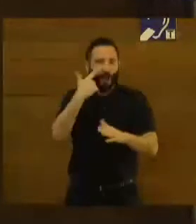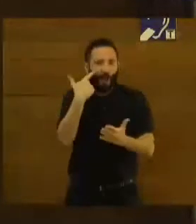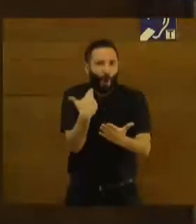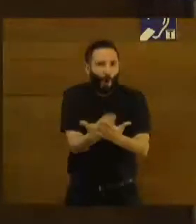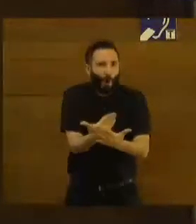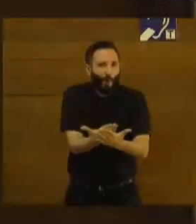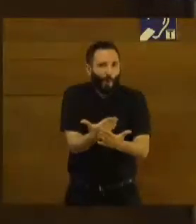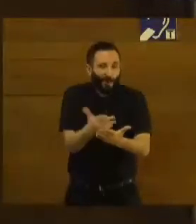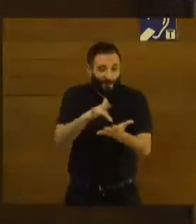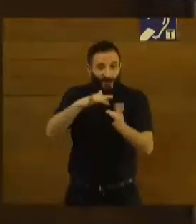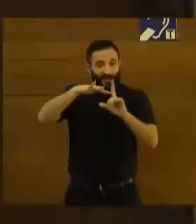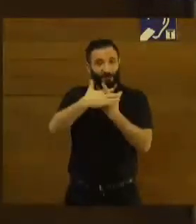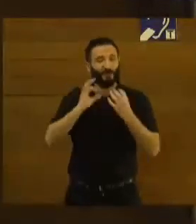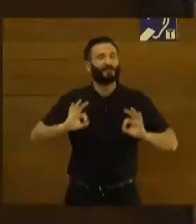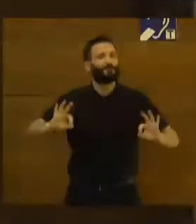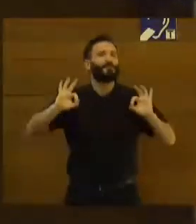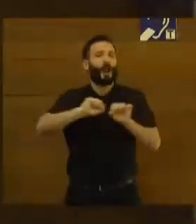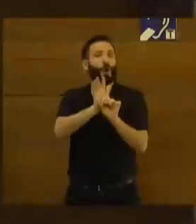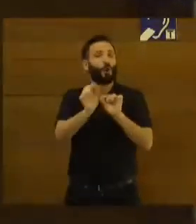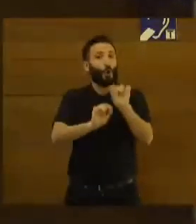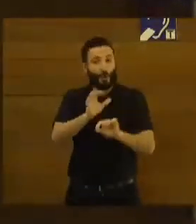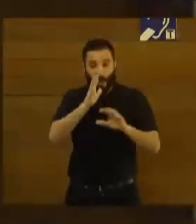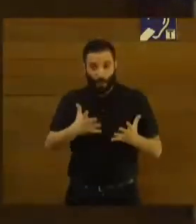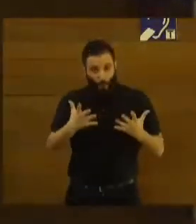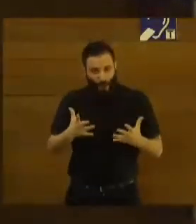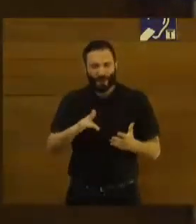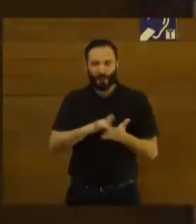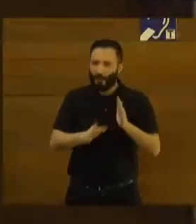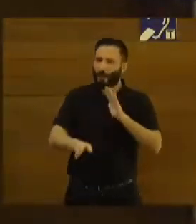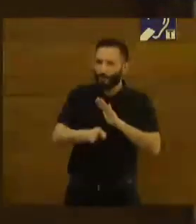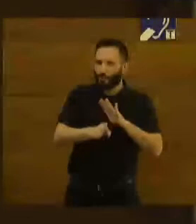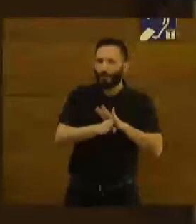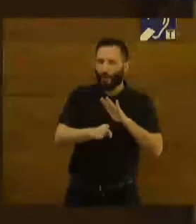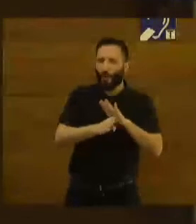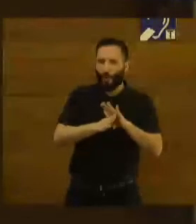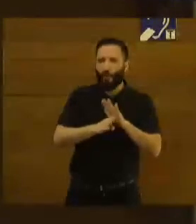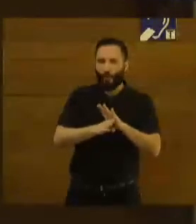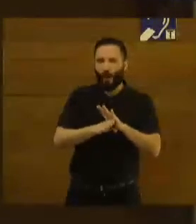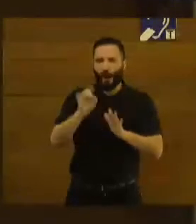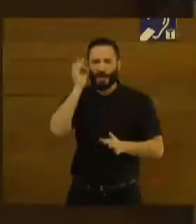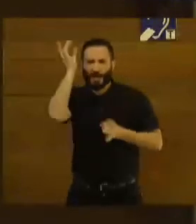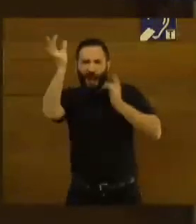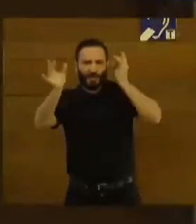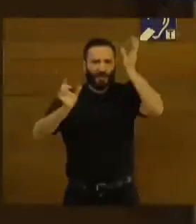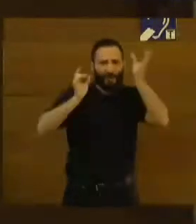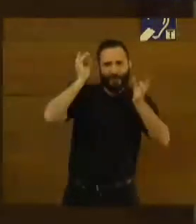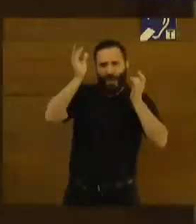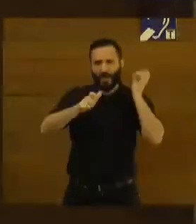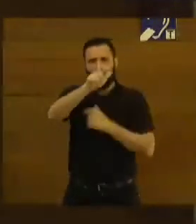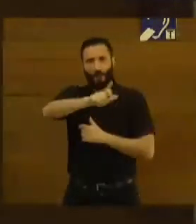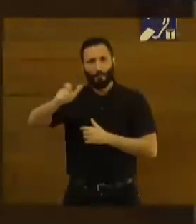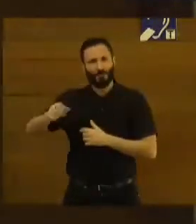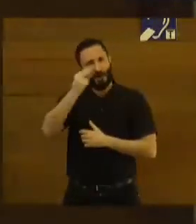que en esta situación especial que vivimos seguimos contando con la gran creatividad de personas